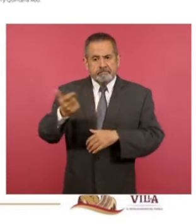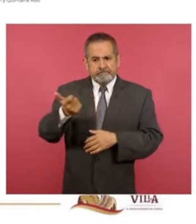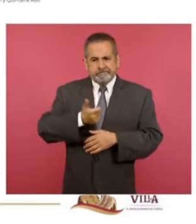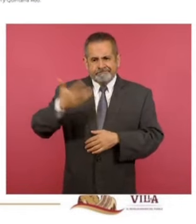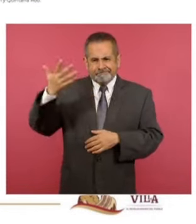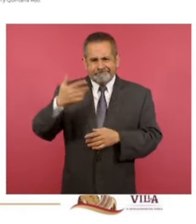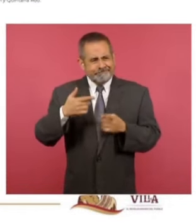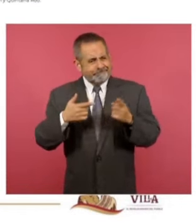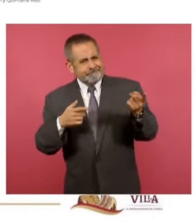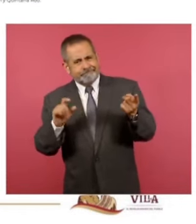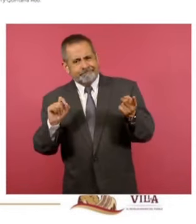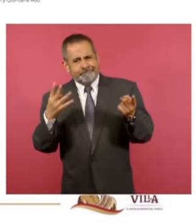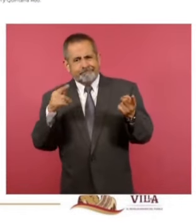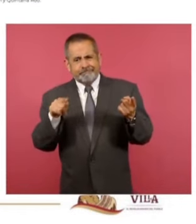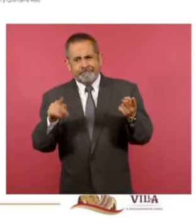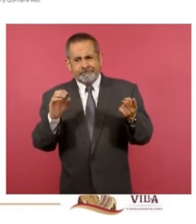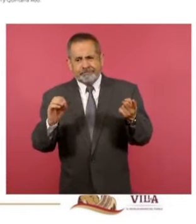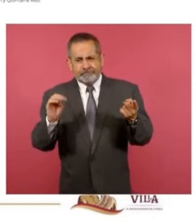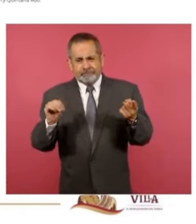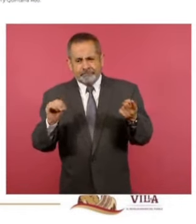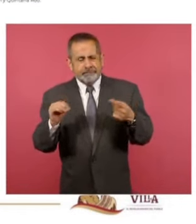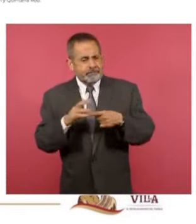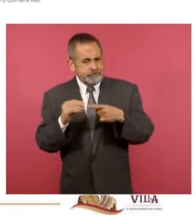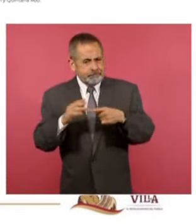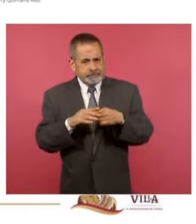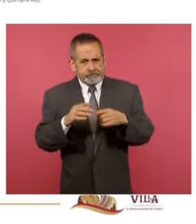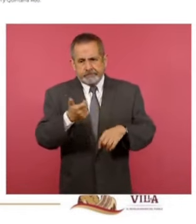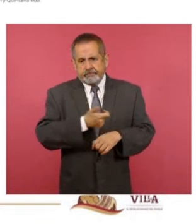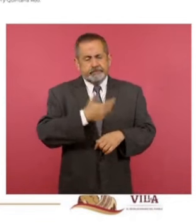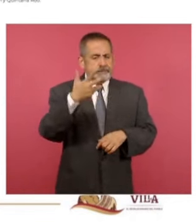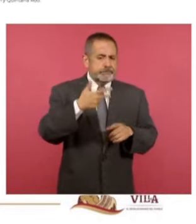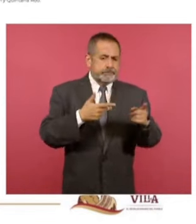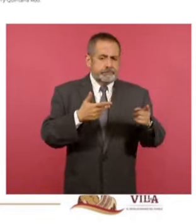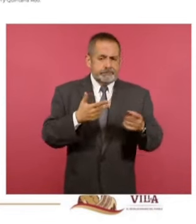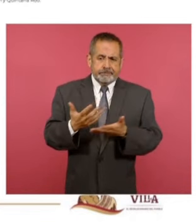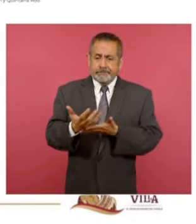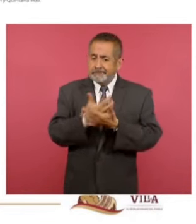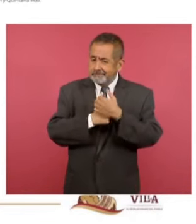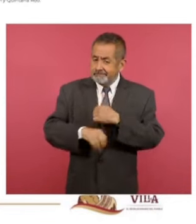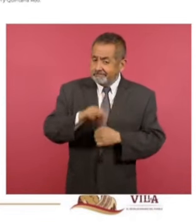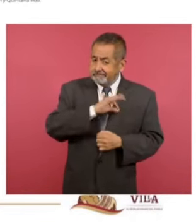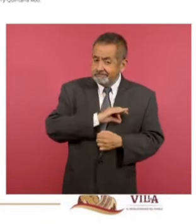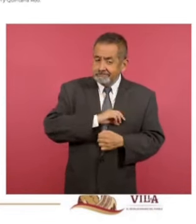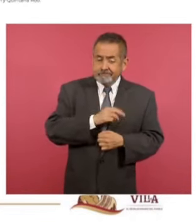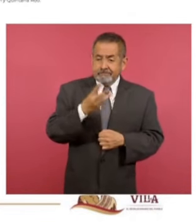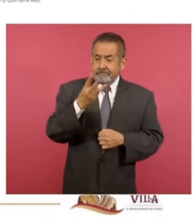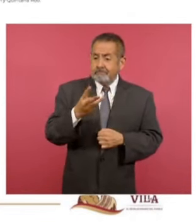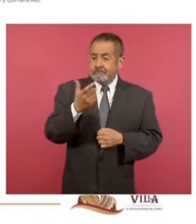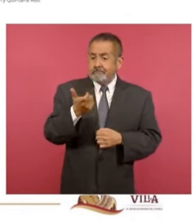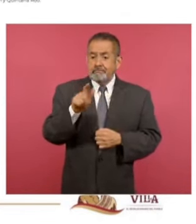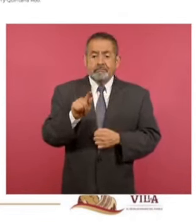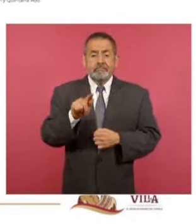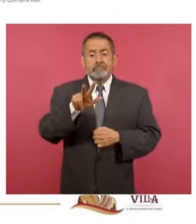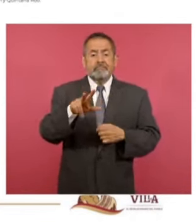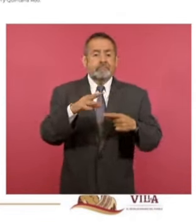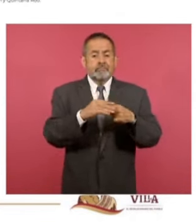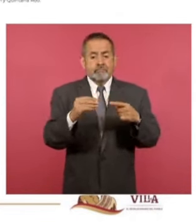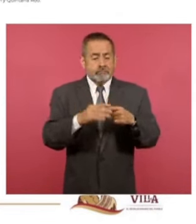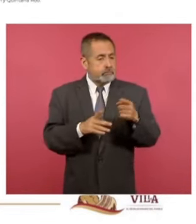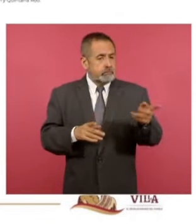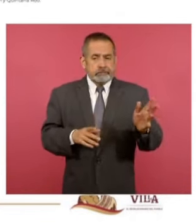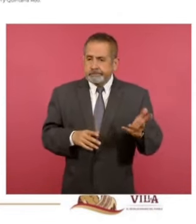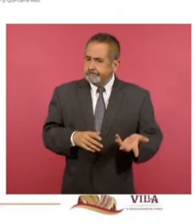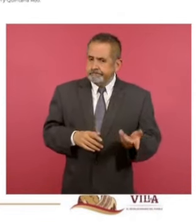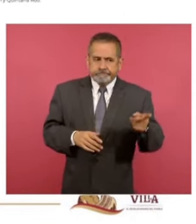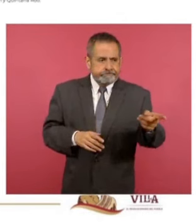alto, 24 pesos con nueve centavos, y el margen más alto, tres pesos 78 centavos estos